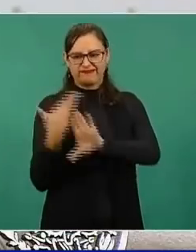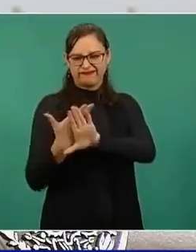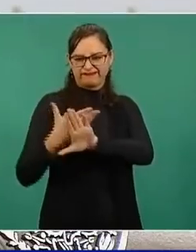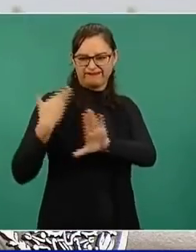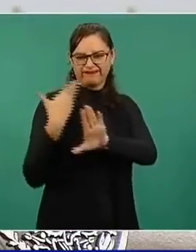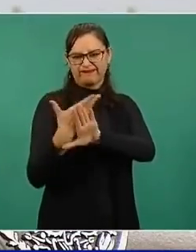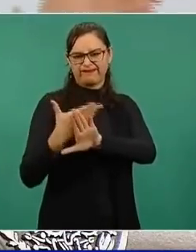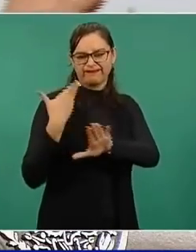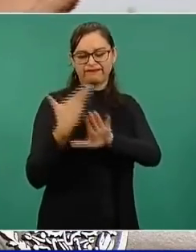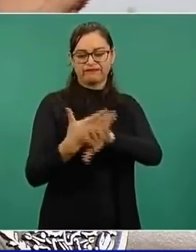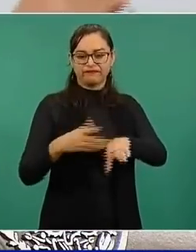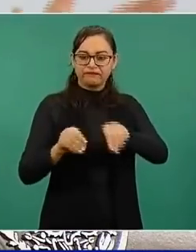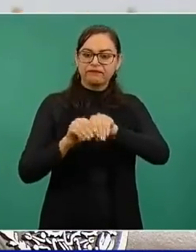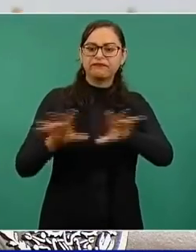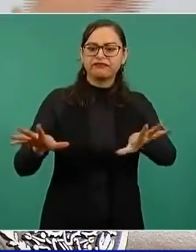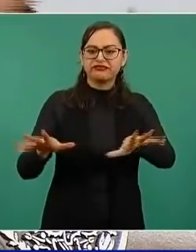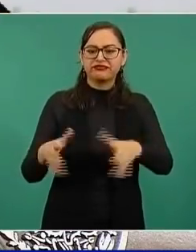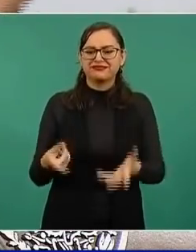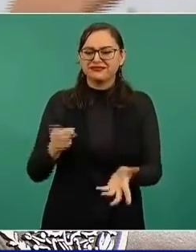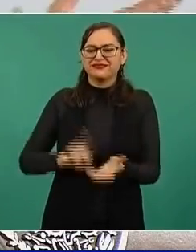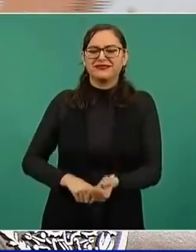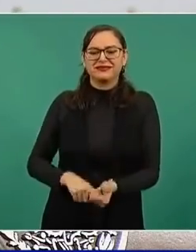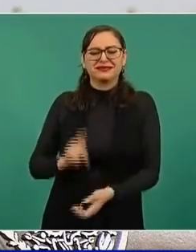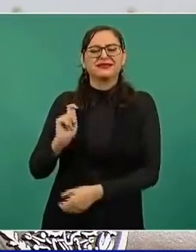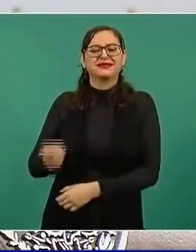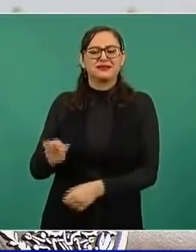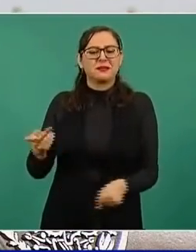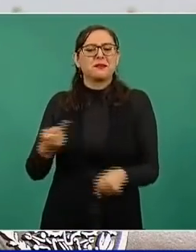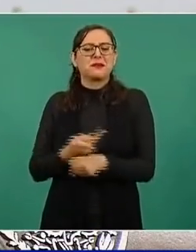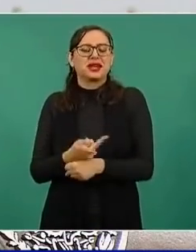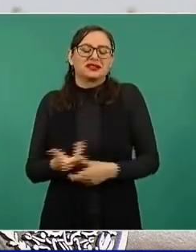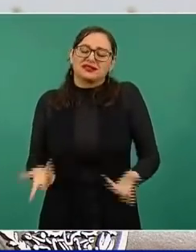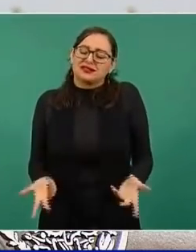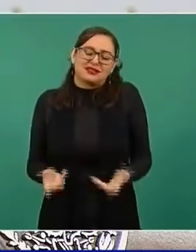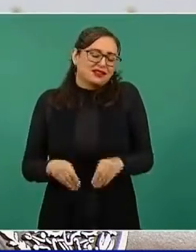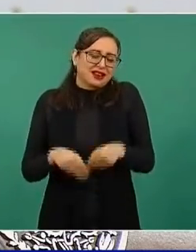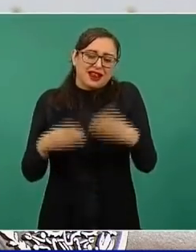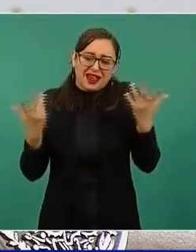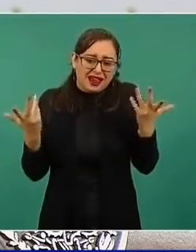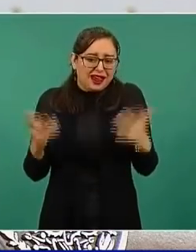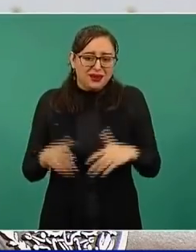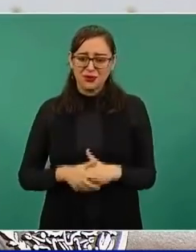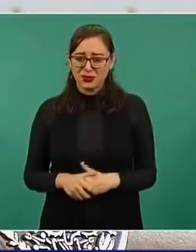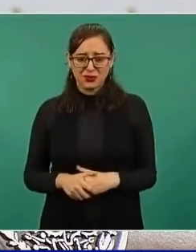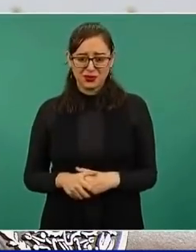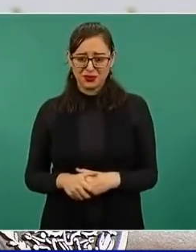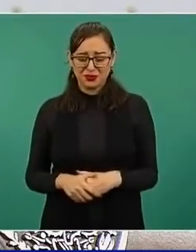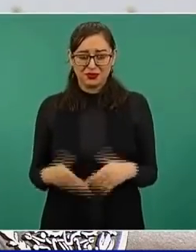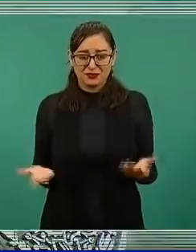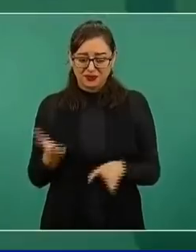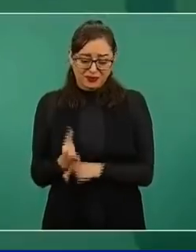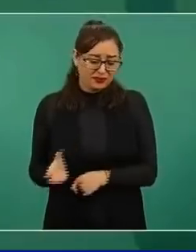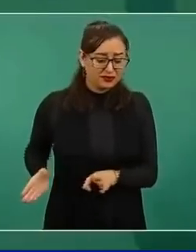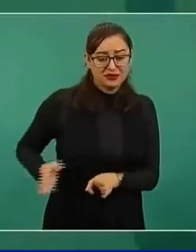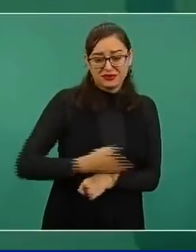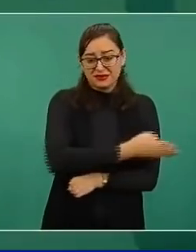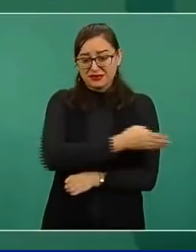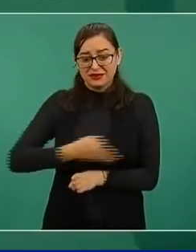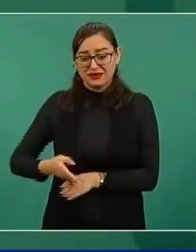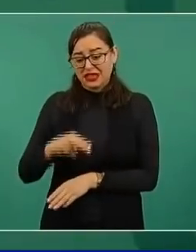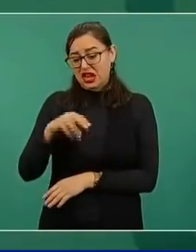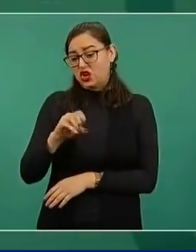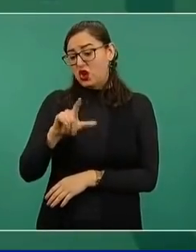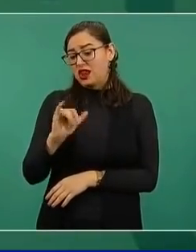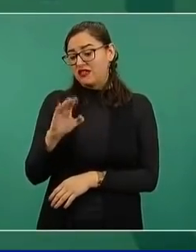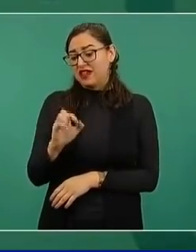Y todo esto tiene una explicación también, pues es que en el periodo neoliberal, en el periodo de mayor saqueo, de mayor corrupción en México,